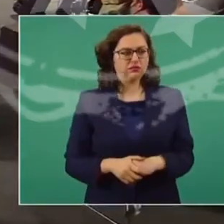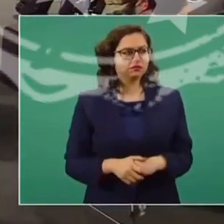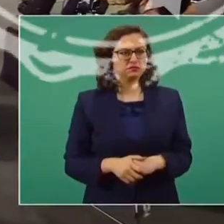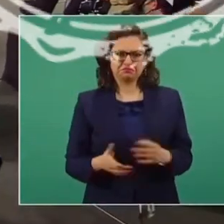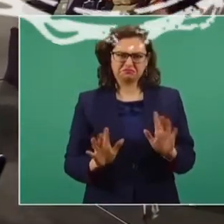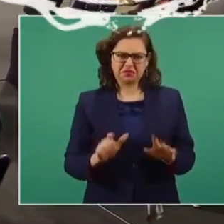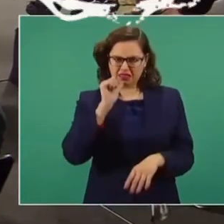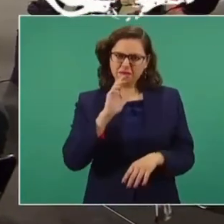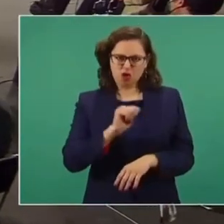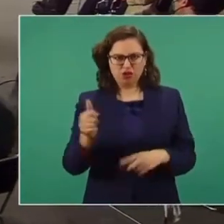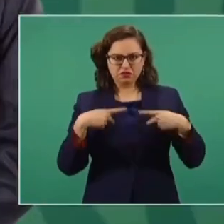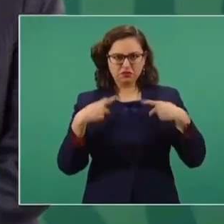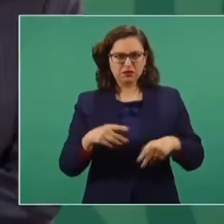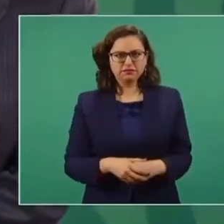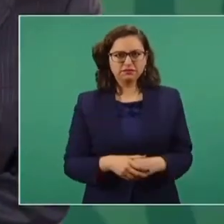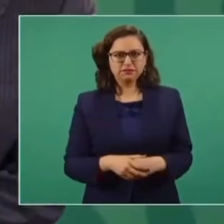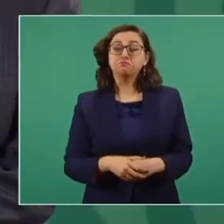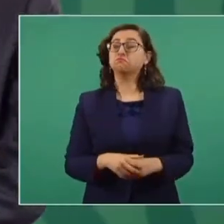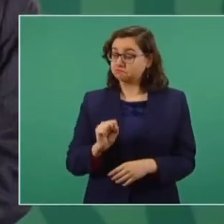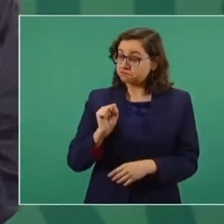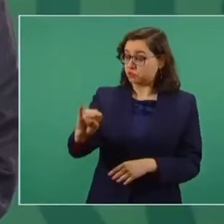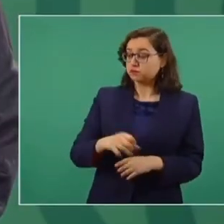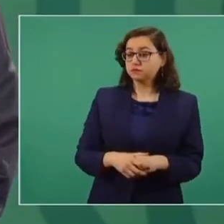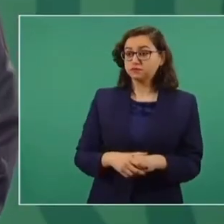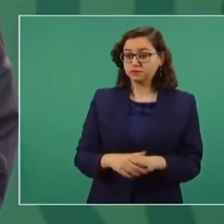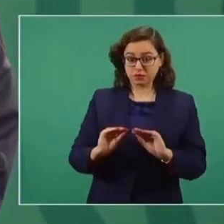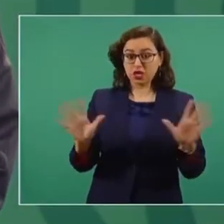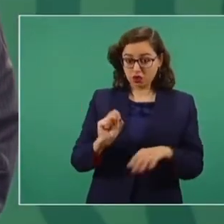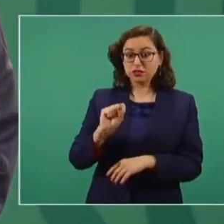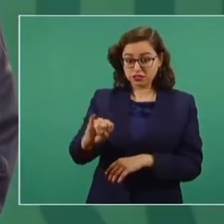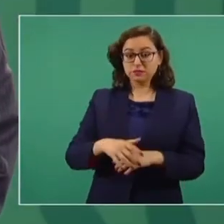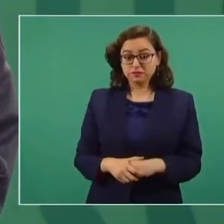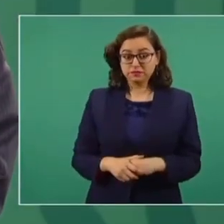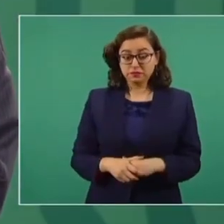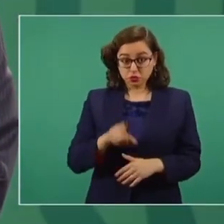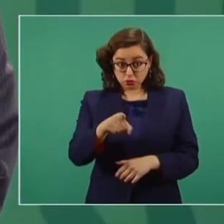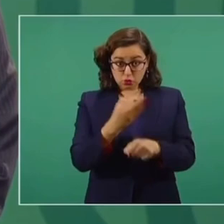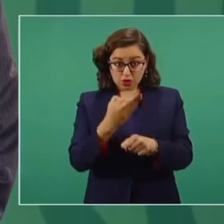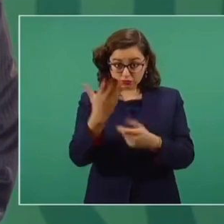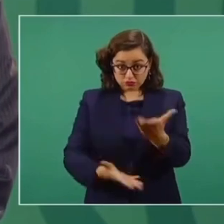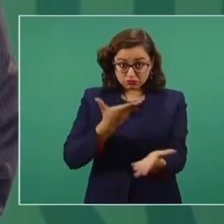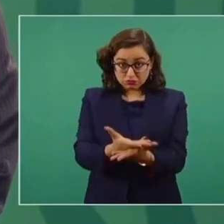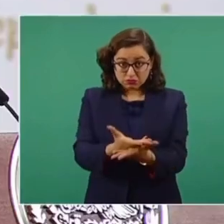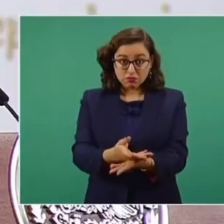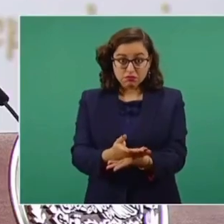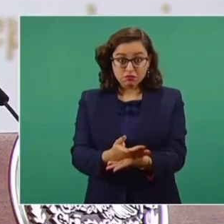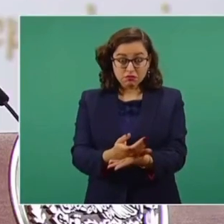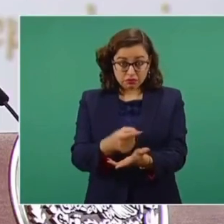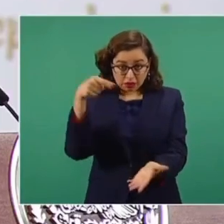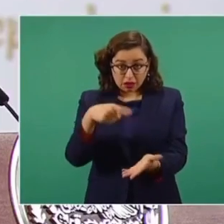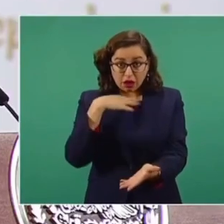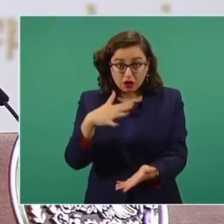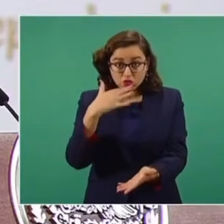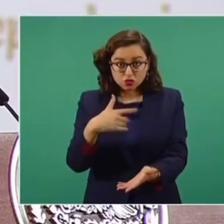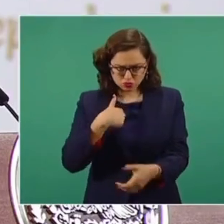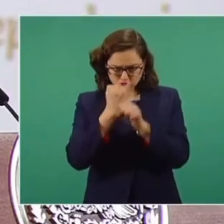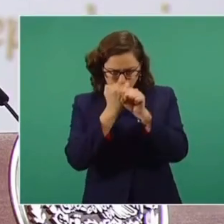Sí, desde luego, además lo que tú estás denunciando de comprobarse es un acto de corrupción